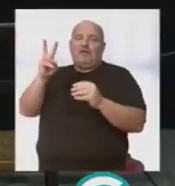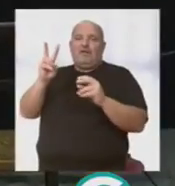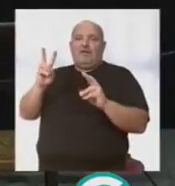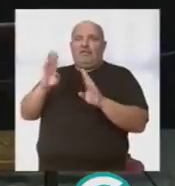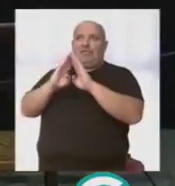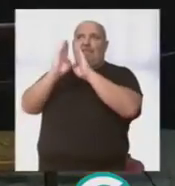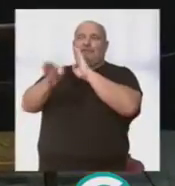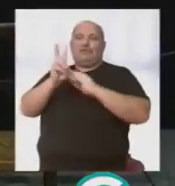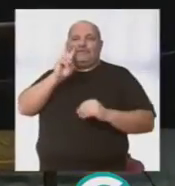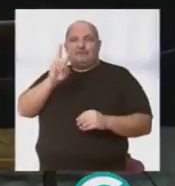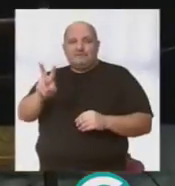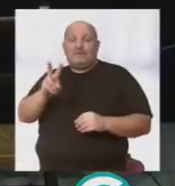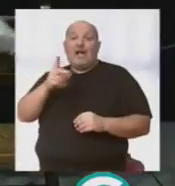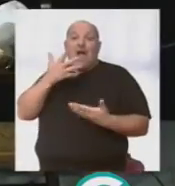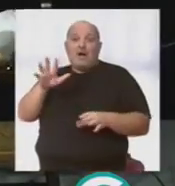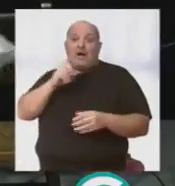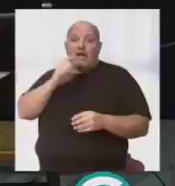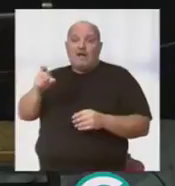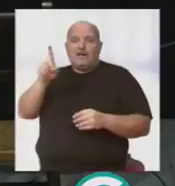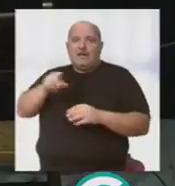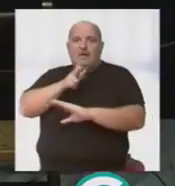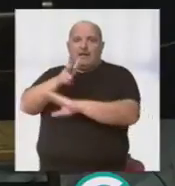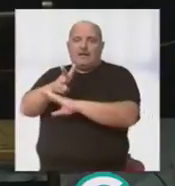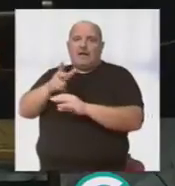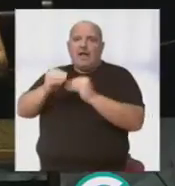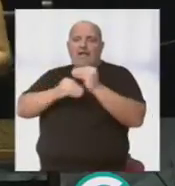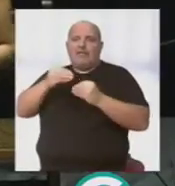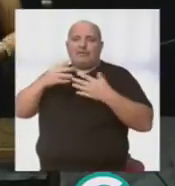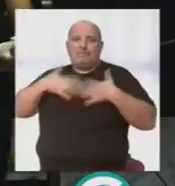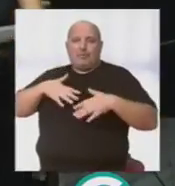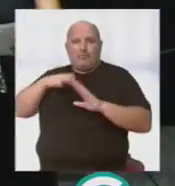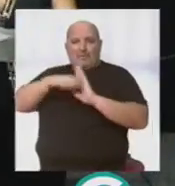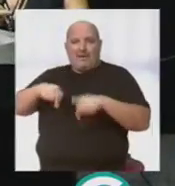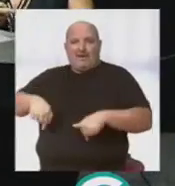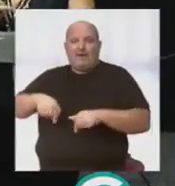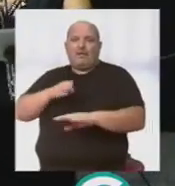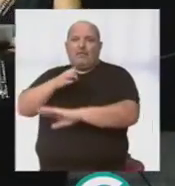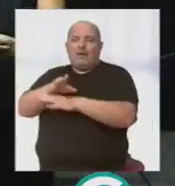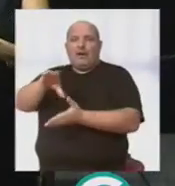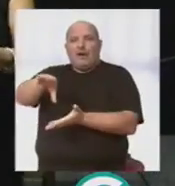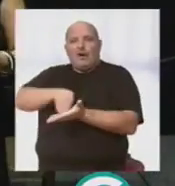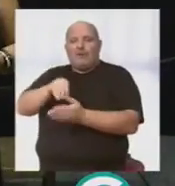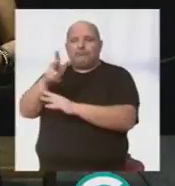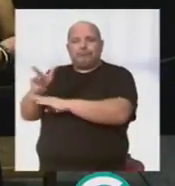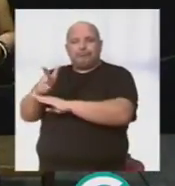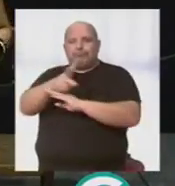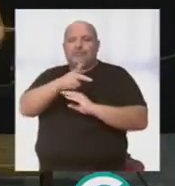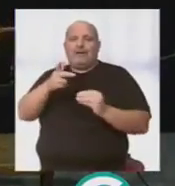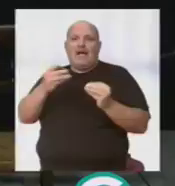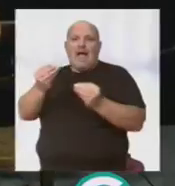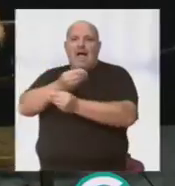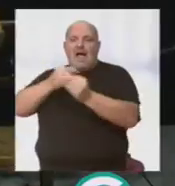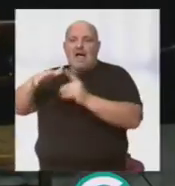en directo. En cualquier caso, ya les anunciamos que allí estará también haciendo tipo para recoger bien el ambiente y todo lo que ocurra sobre ese